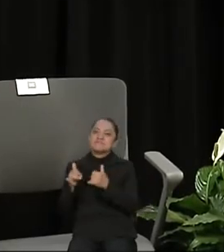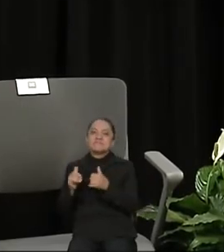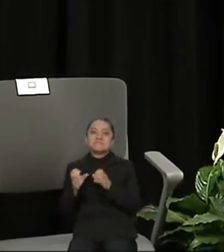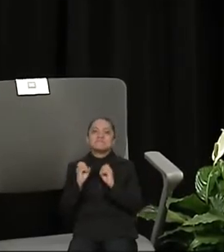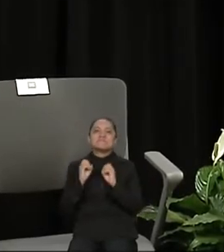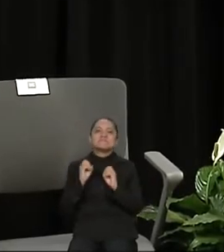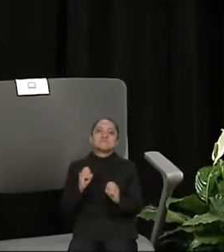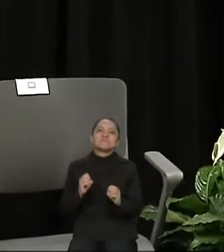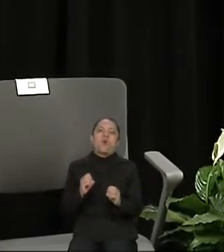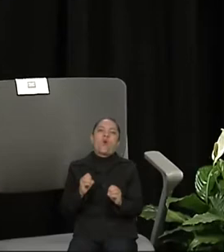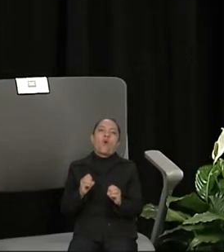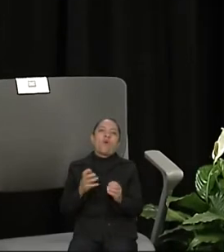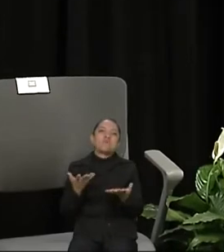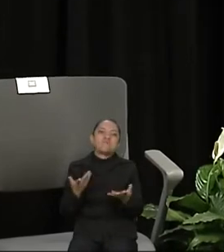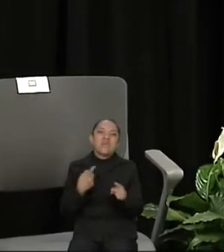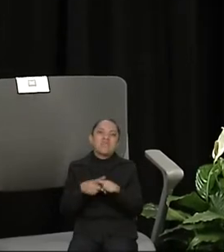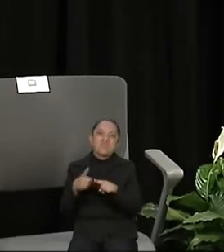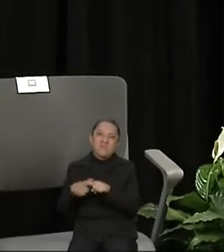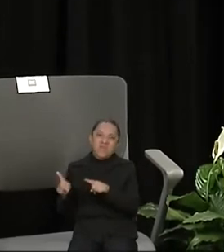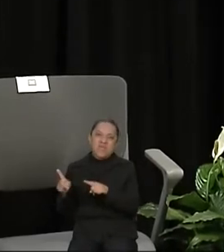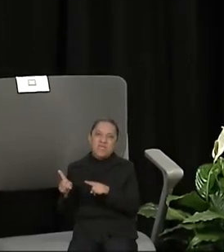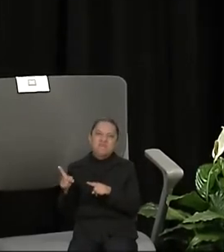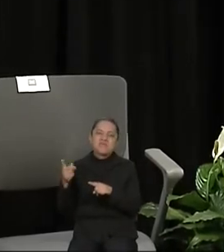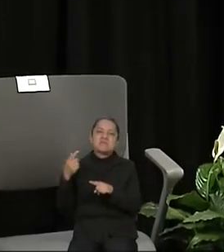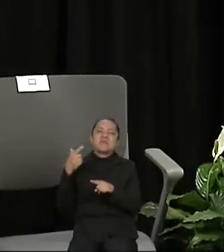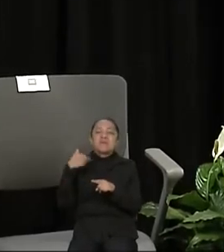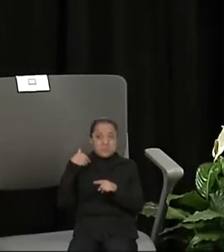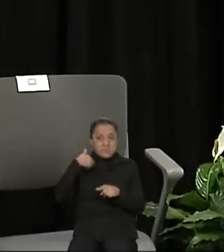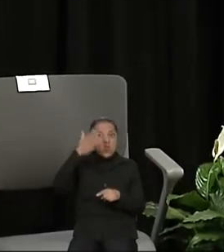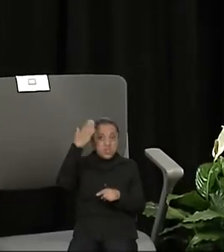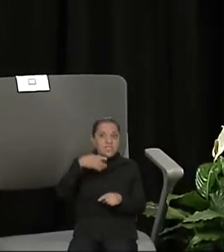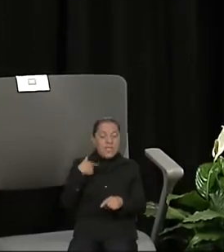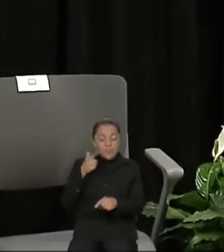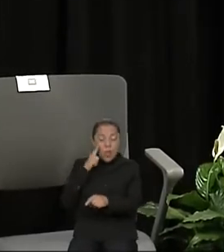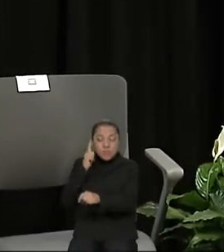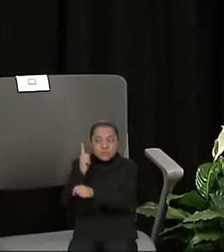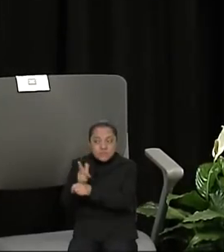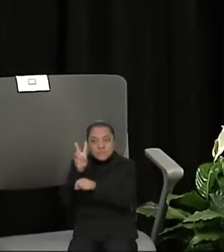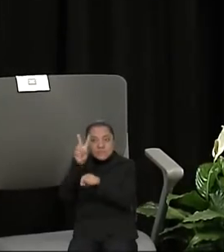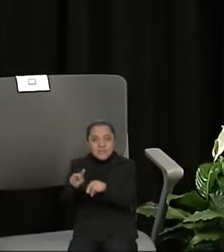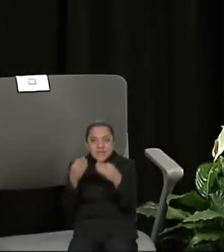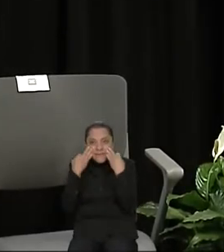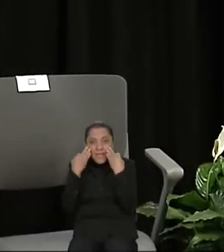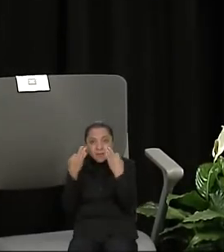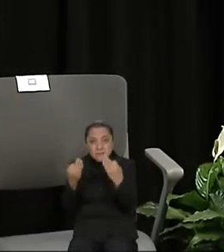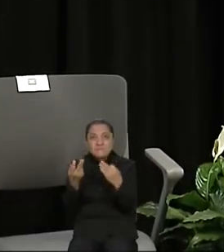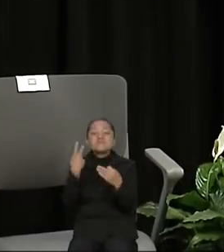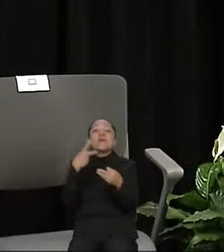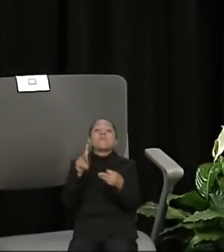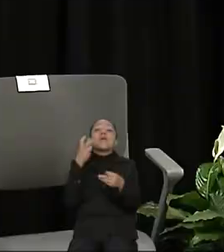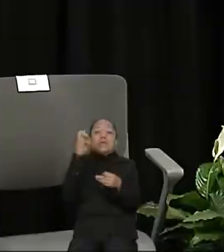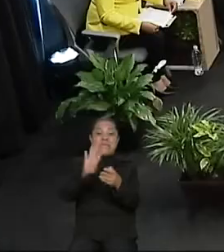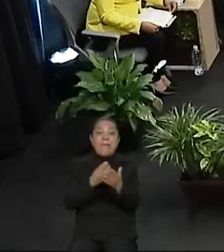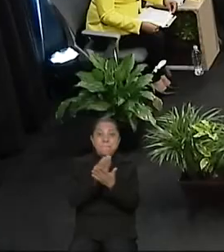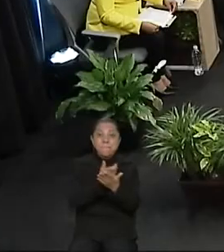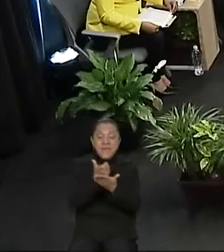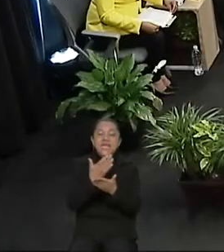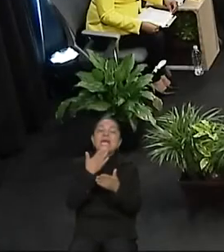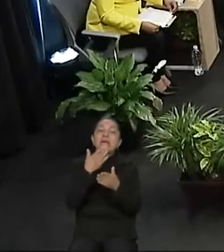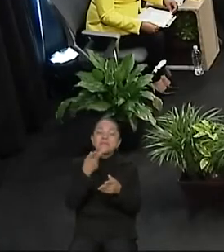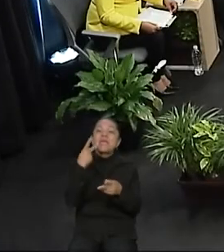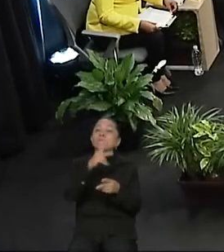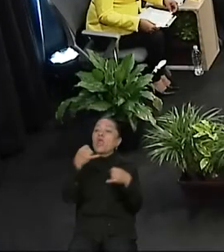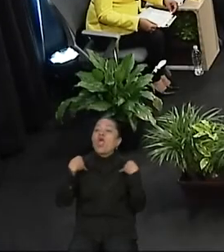Morelos. O hablo con conocimiento de causa. De alguna medida, se está desvirtuando el tema de la beca salario. Debió